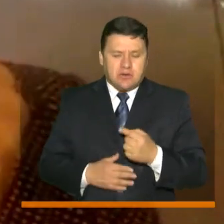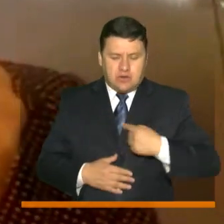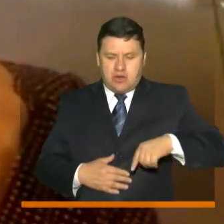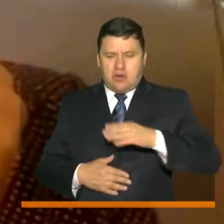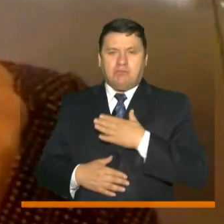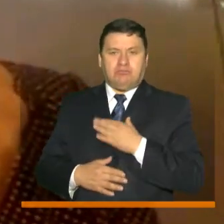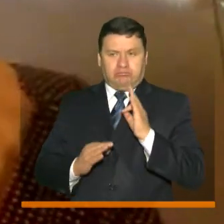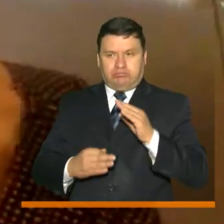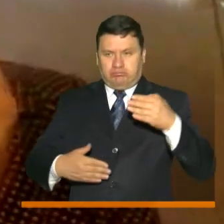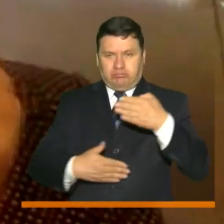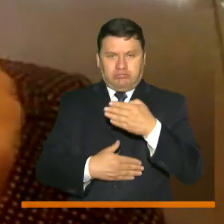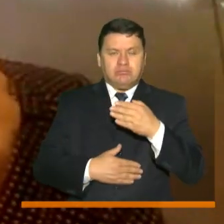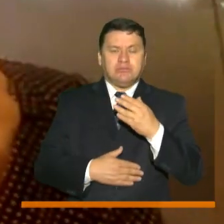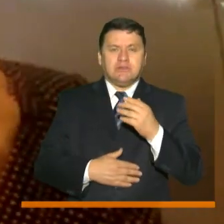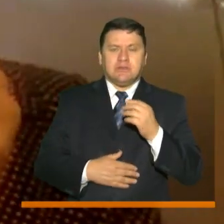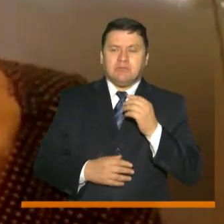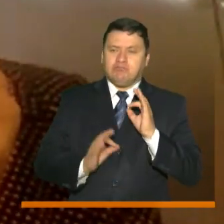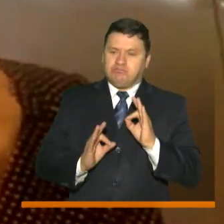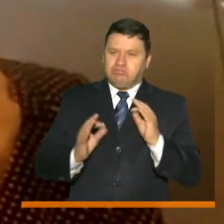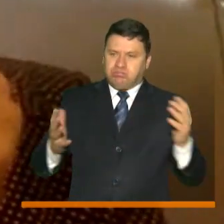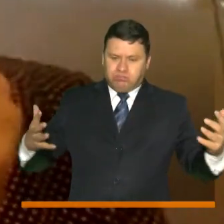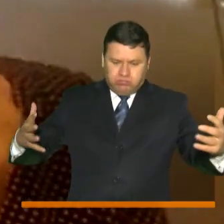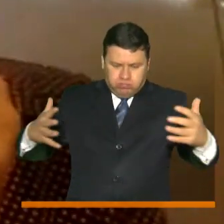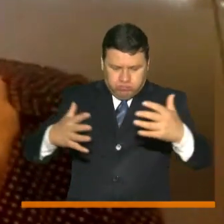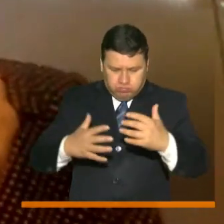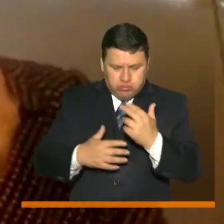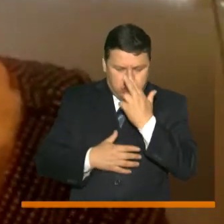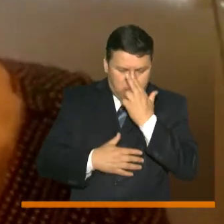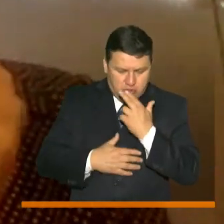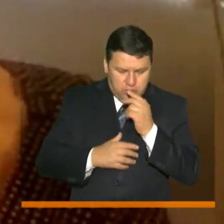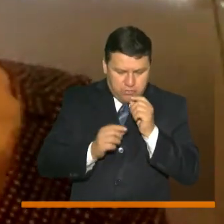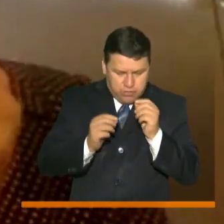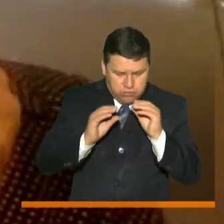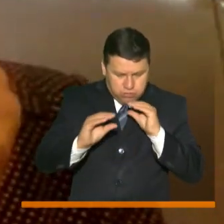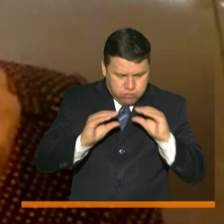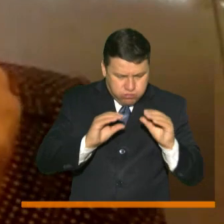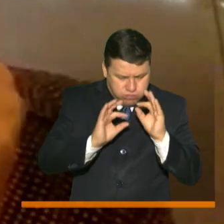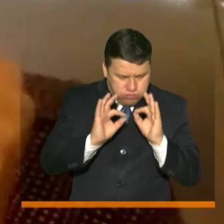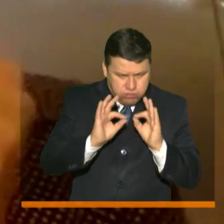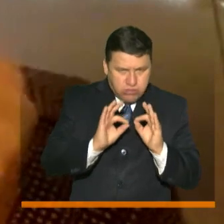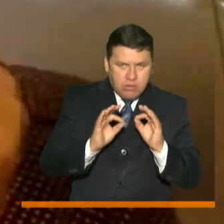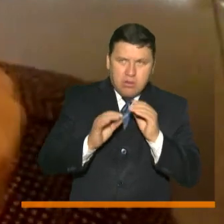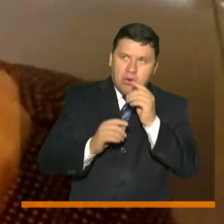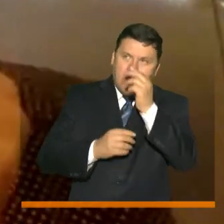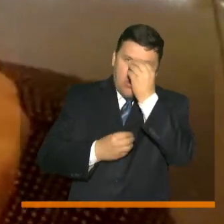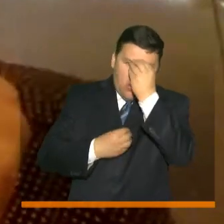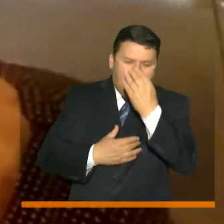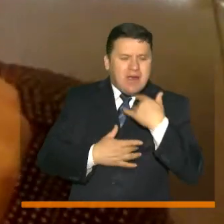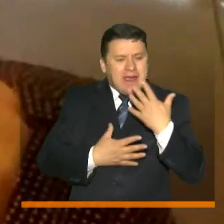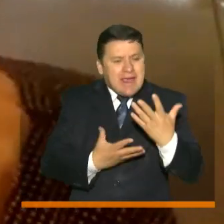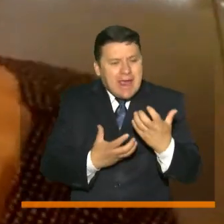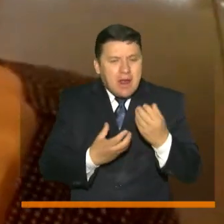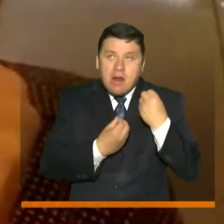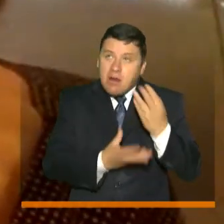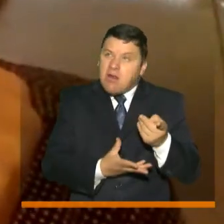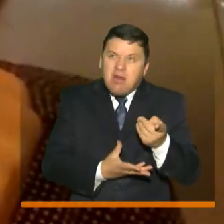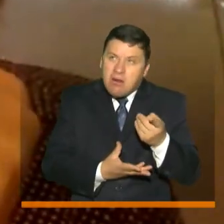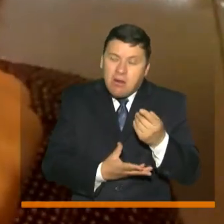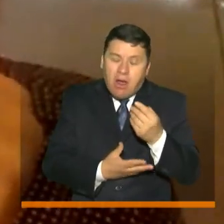nosotros salvaguardamos cumplimos con la voluntad del donante si el donante lo que quiere